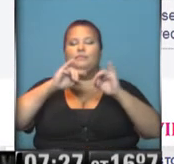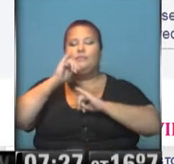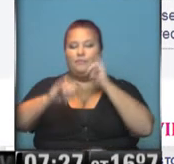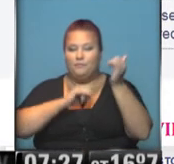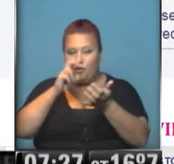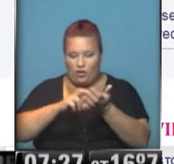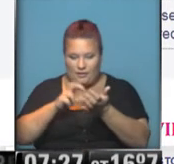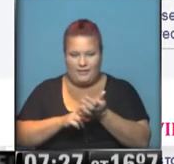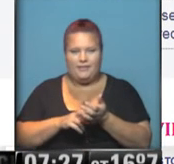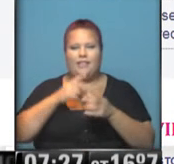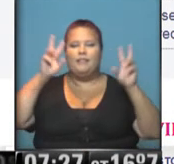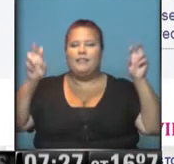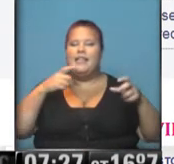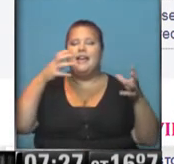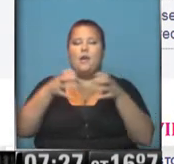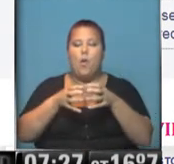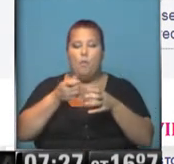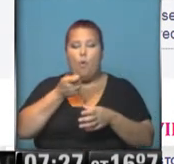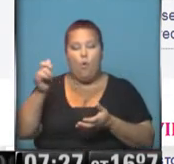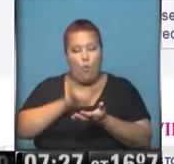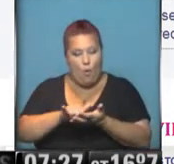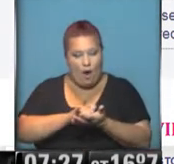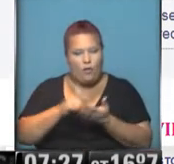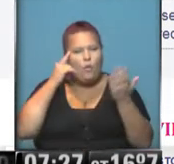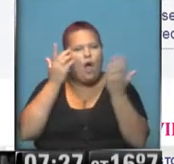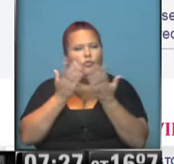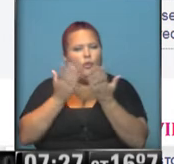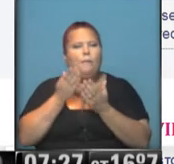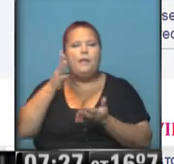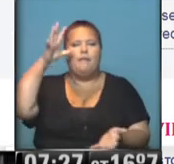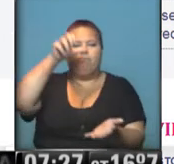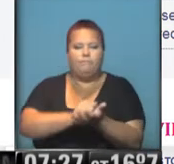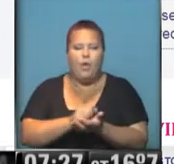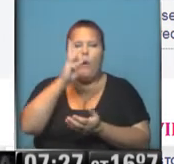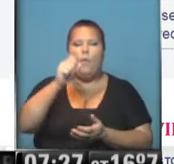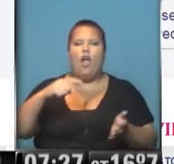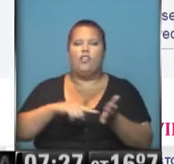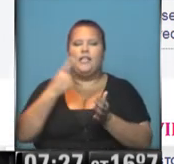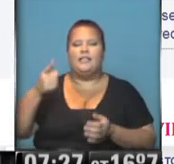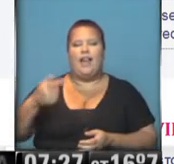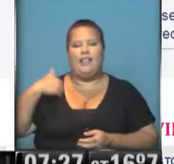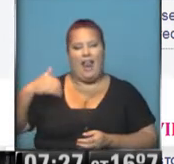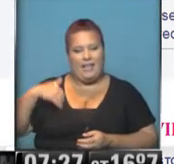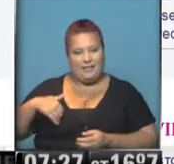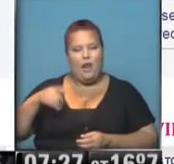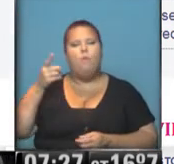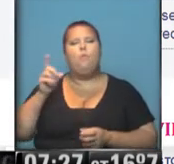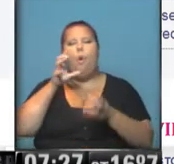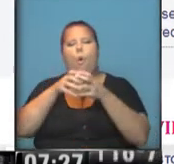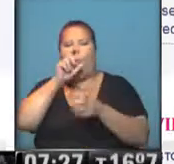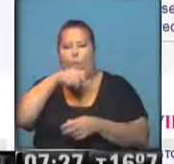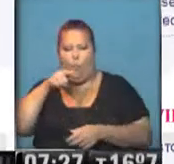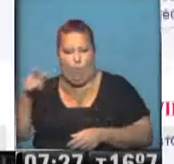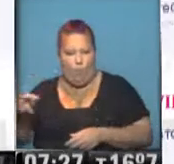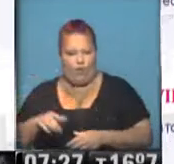Uno de los titulares, la Cámara de Apelaciones de Nueva York, analizará un pedido de embargo contra el Banco Central de la República Argentina por parte